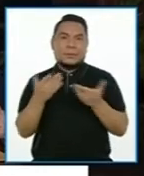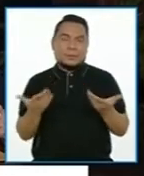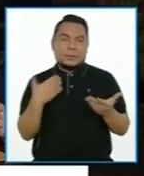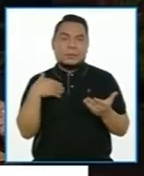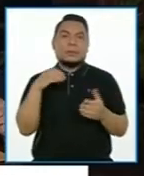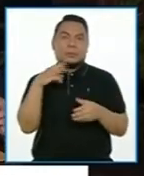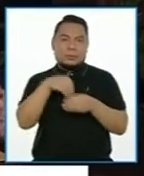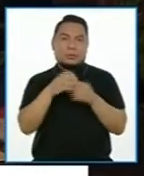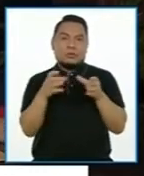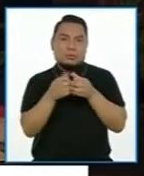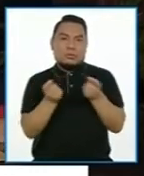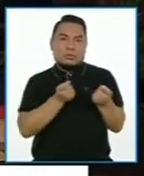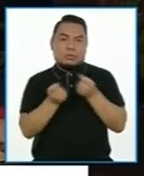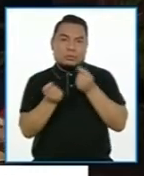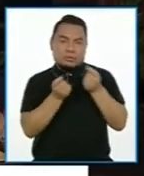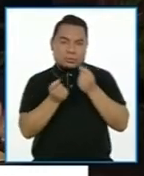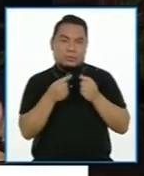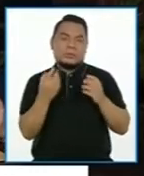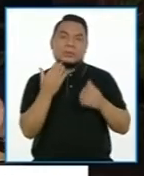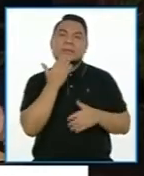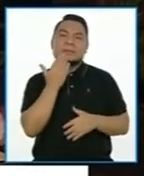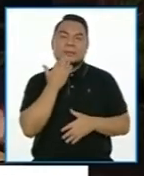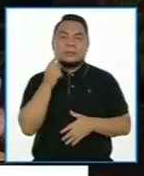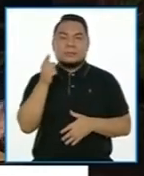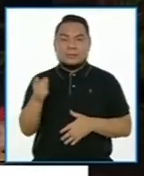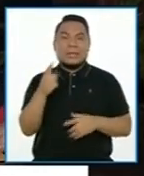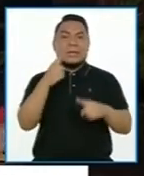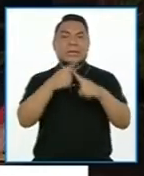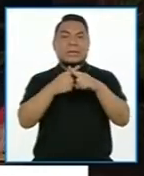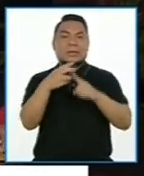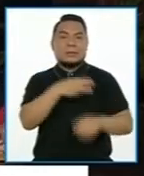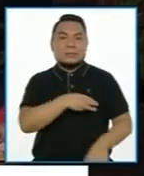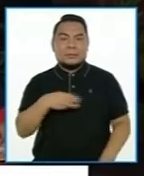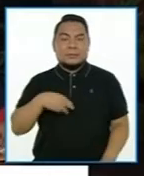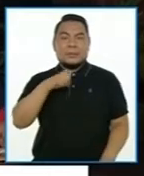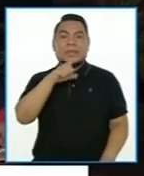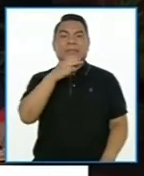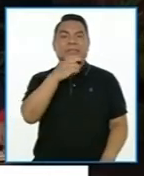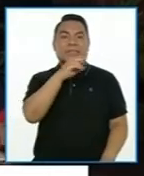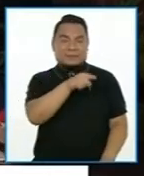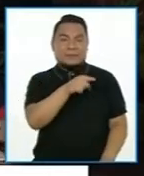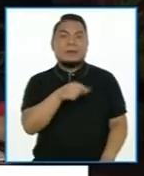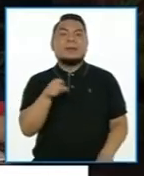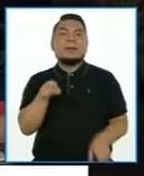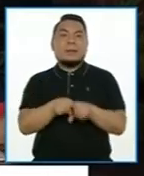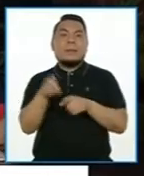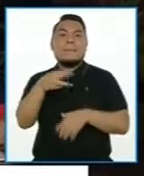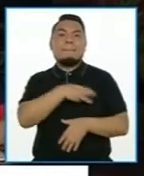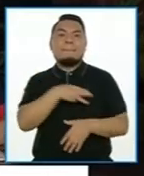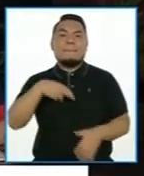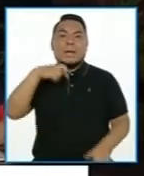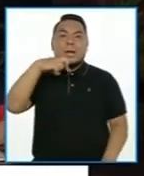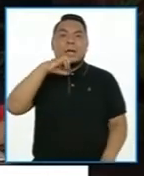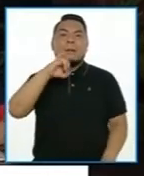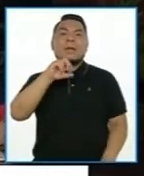parte de nuestro gobierno, entre ellas las exministras Elizabeth Astete y Pilar Massetti.